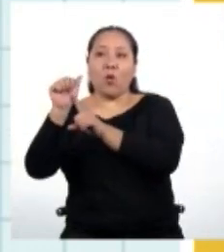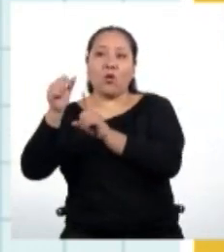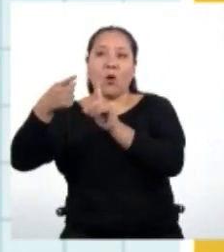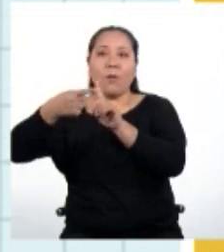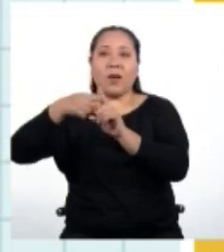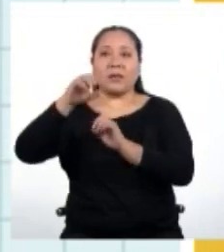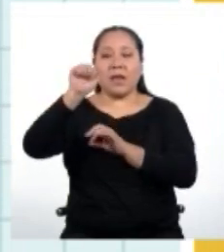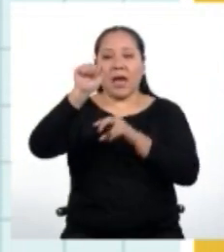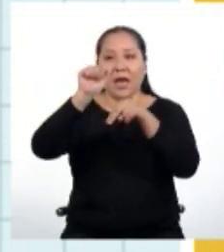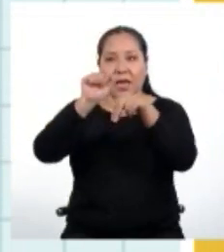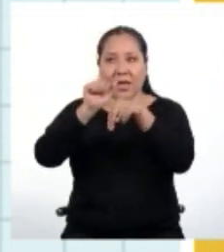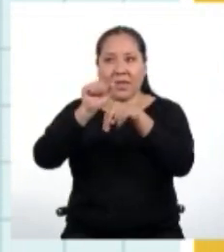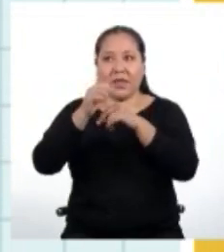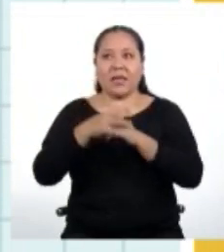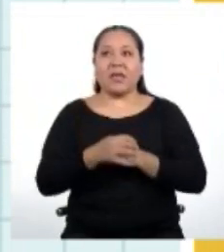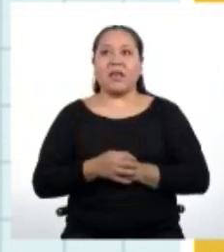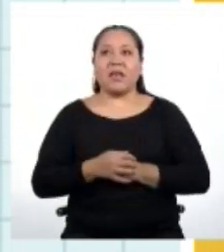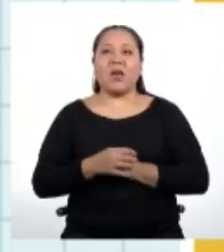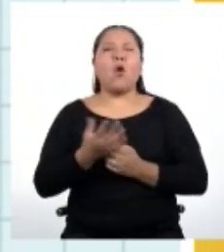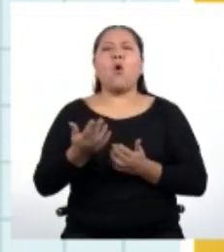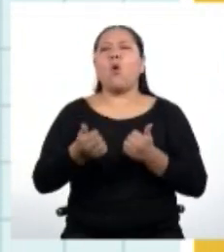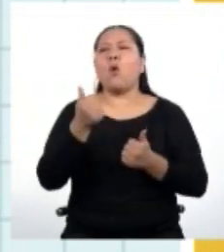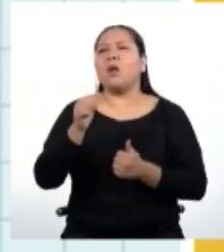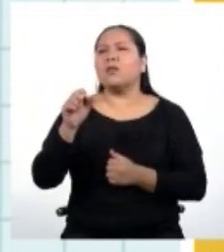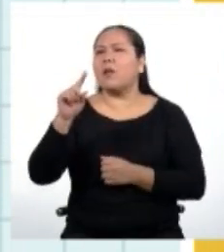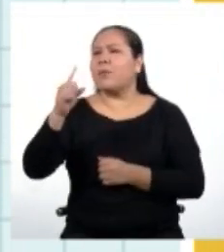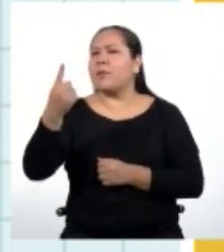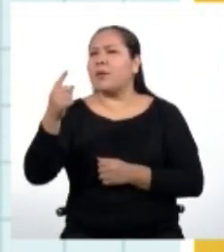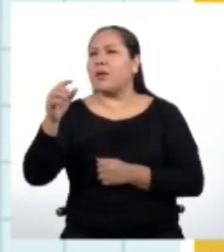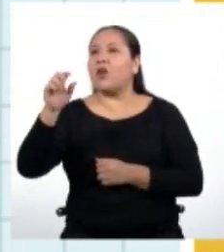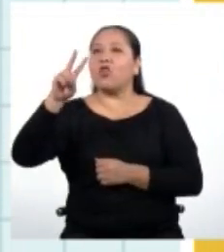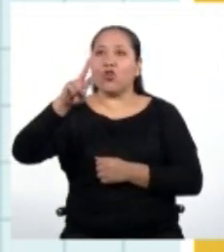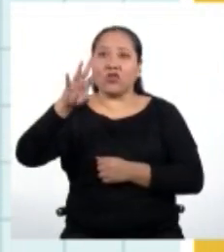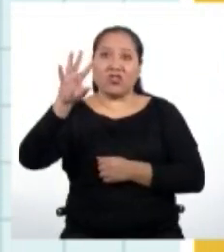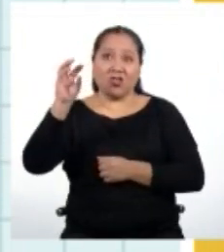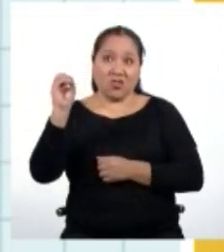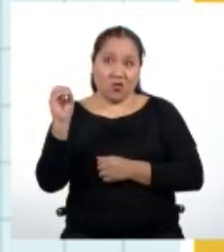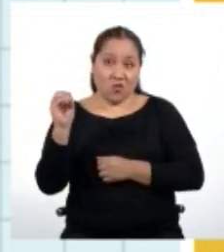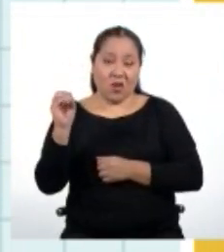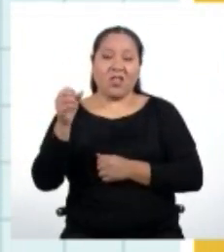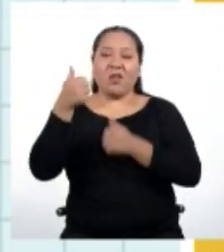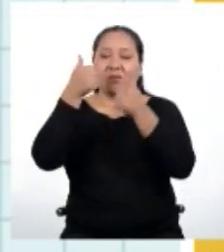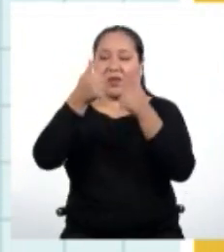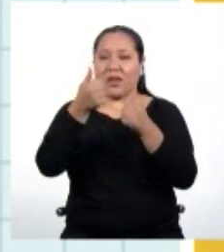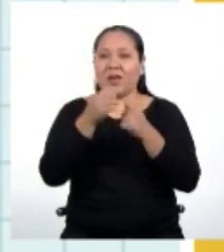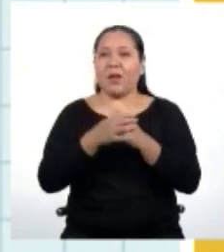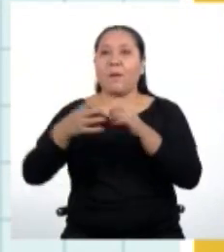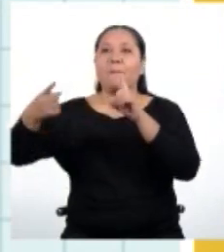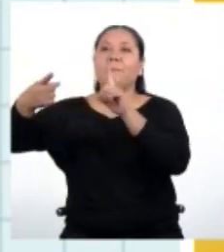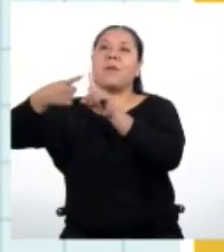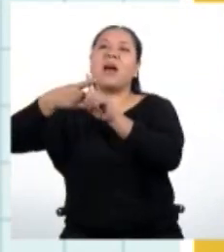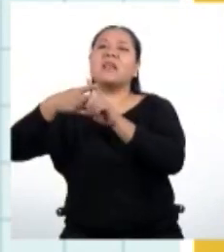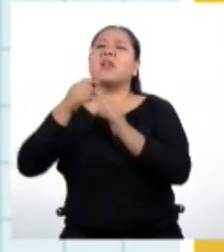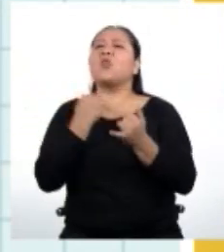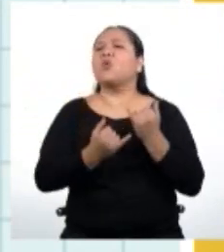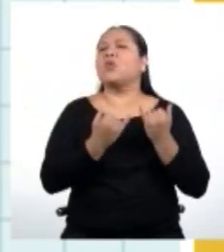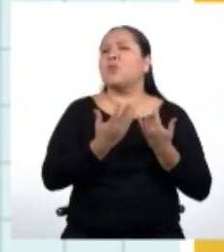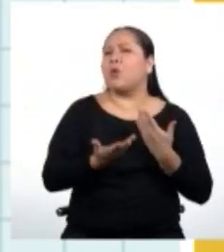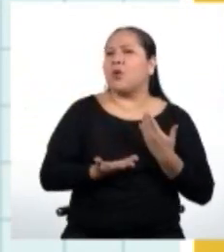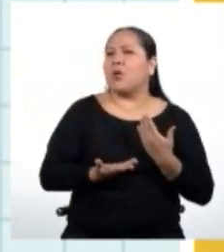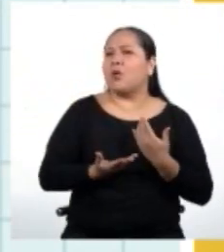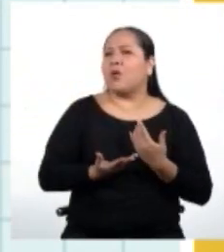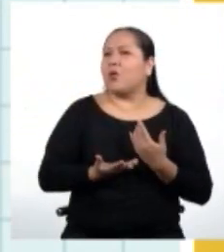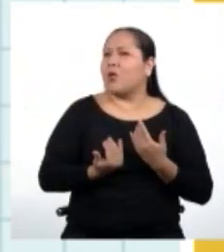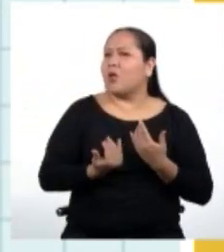término de la progresión aritmética. ¿Cuál es el primero? Exacto, 250. Mientras que el último término,